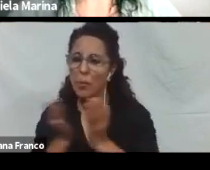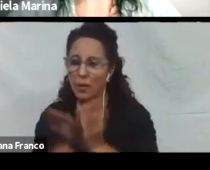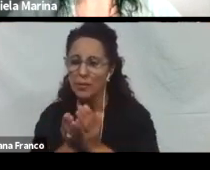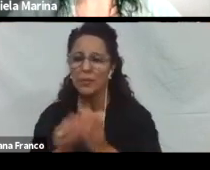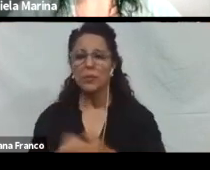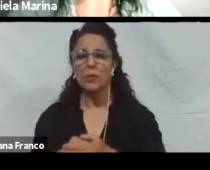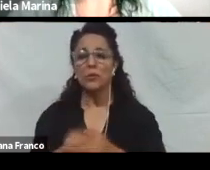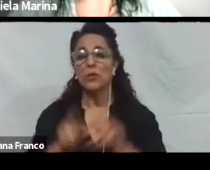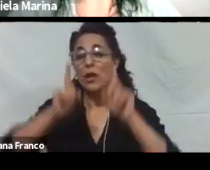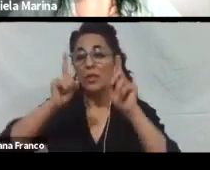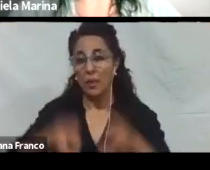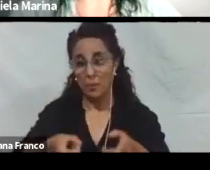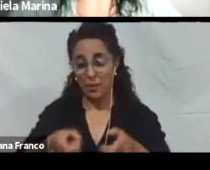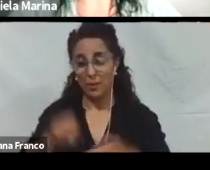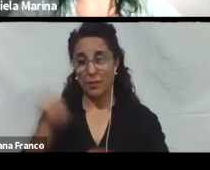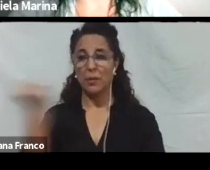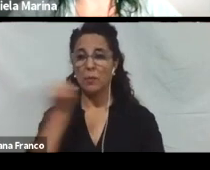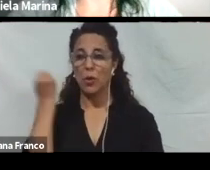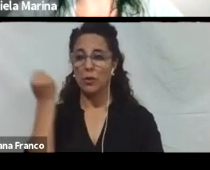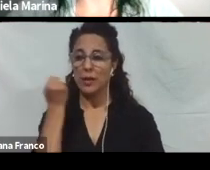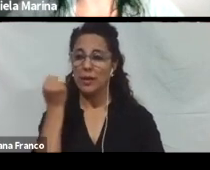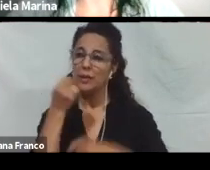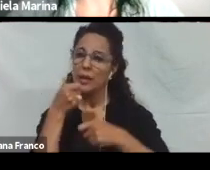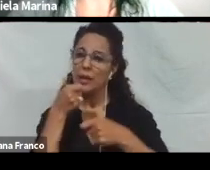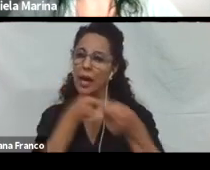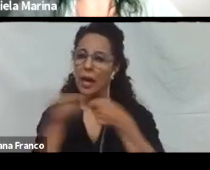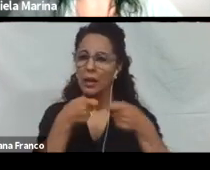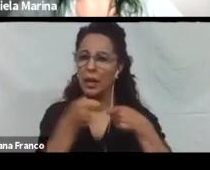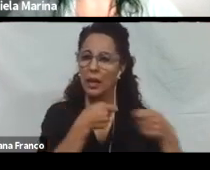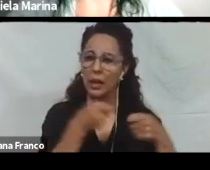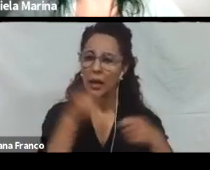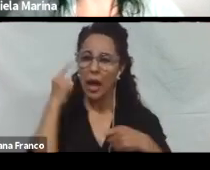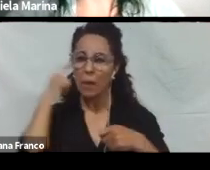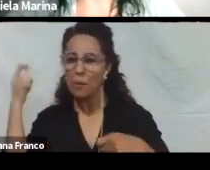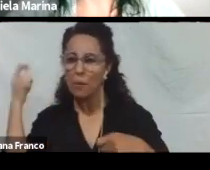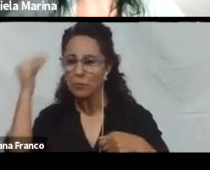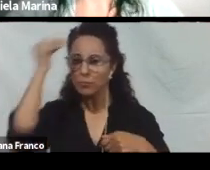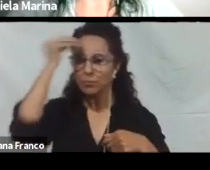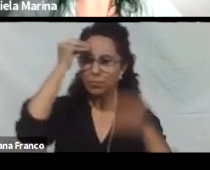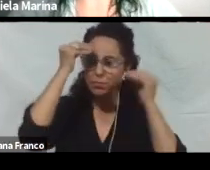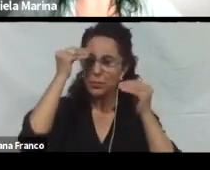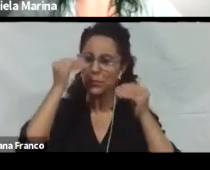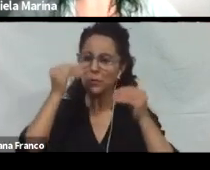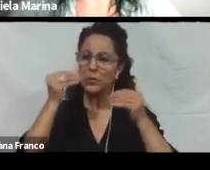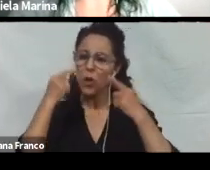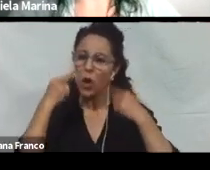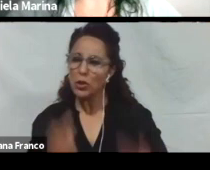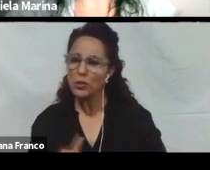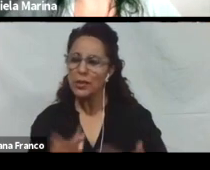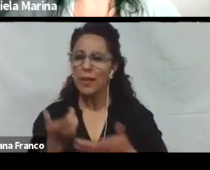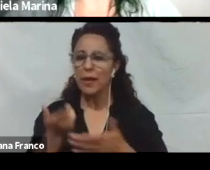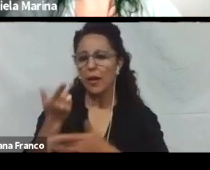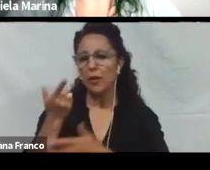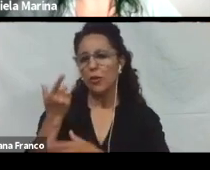Es importante. Desarrollar. Estrategias. Pedagógicas. Considerando. La diversidad. Como ya